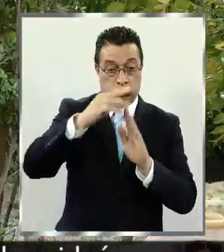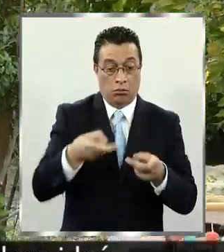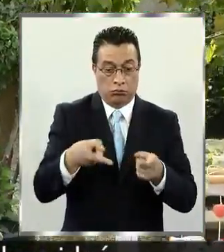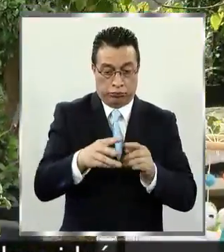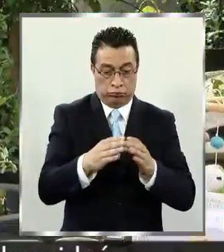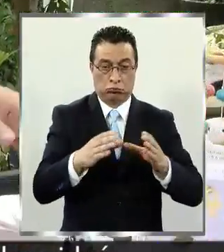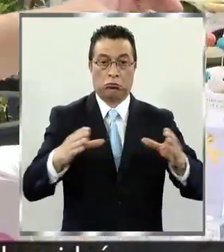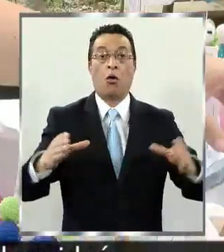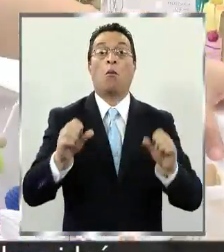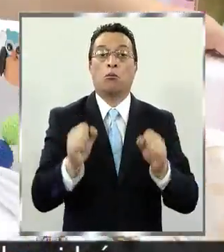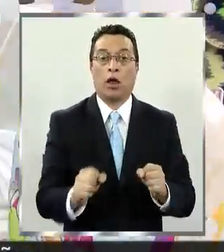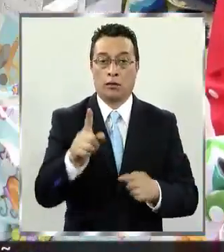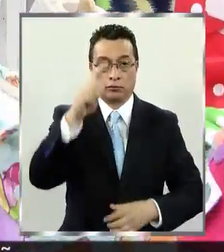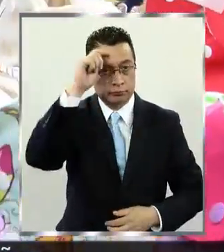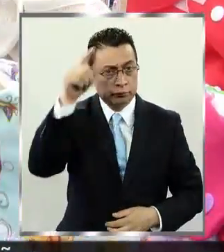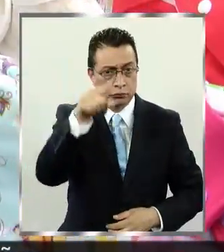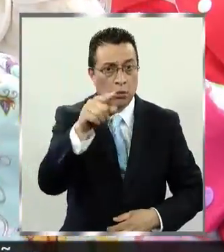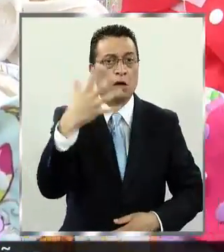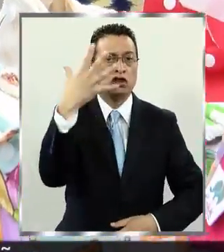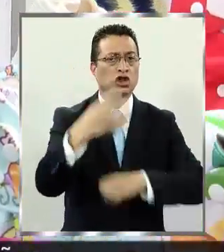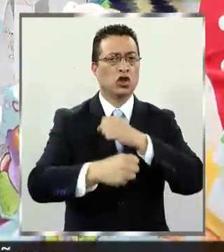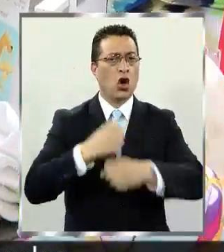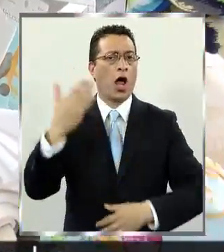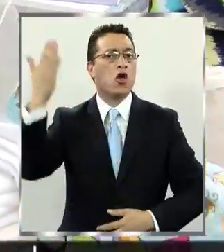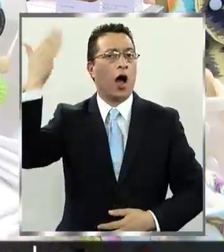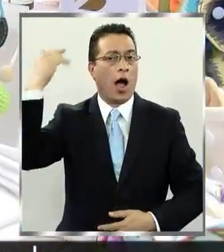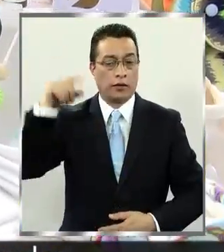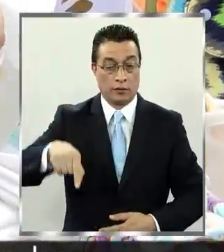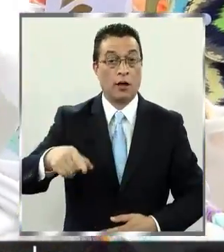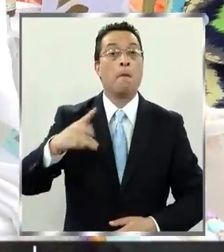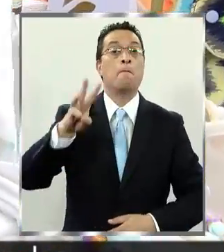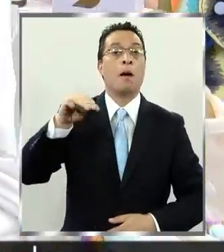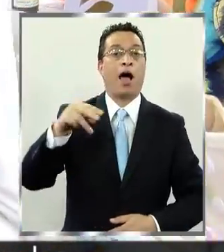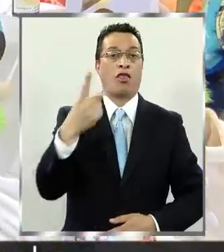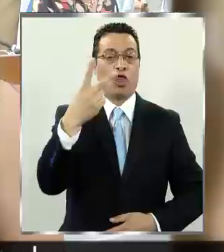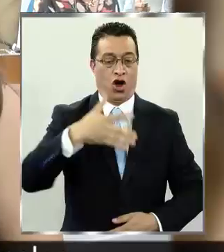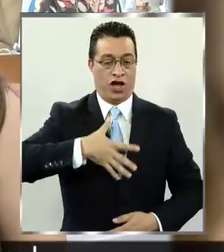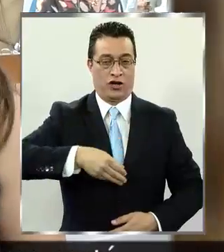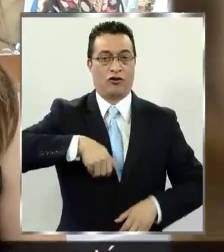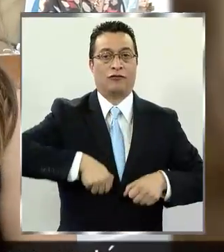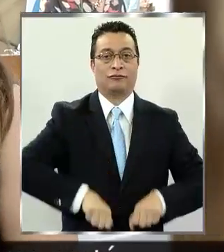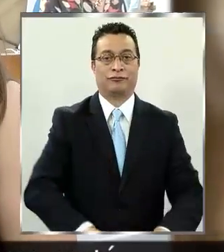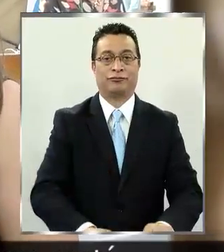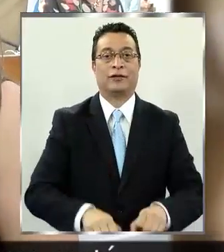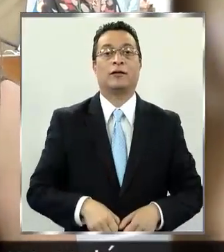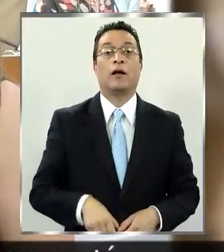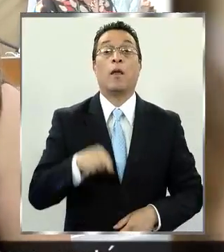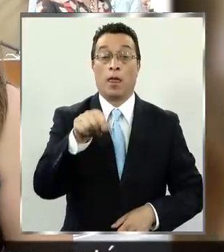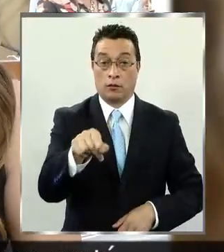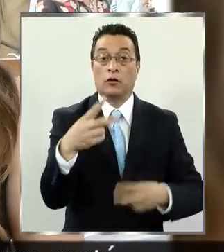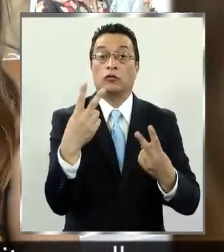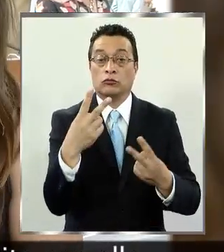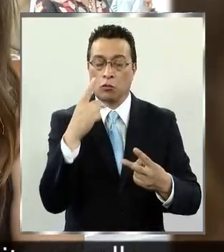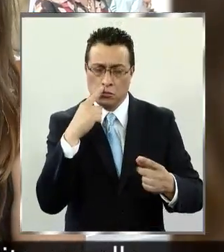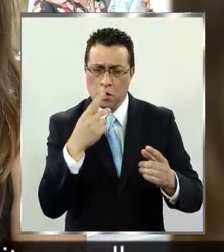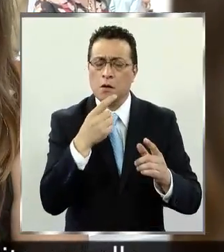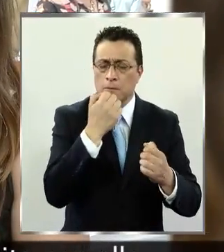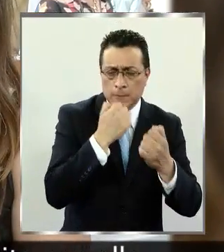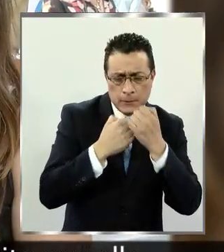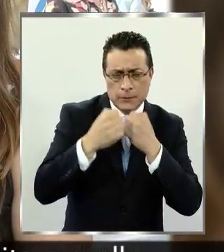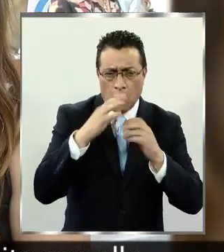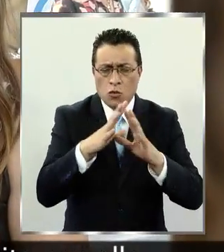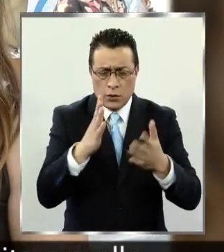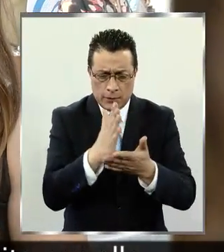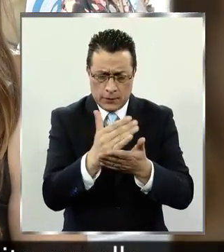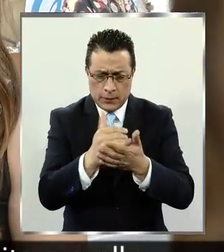Macarena, su creadora, ideó este producto hace 5 años cuando fue madre de gemelos. Fue mucha prueba y error. Me costó mucho lograr la